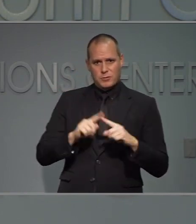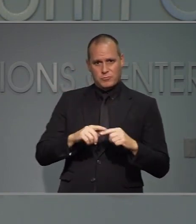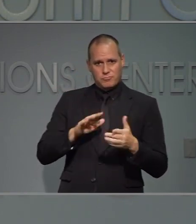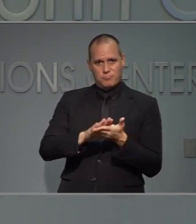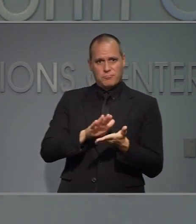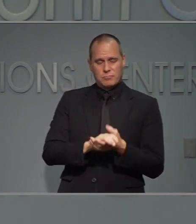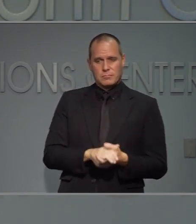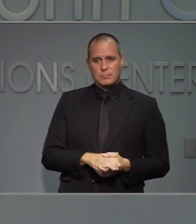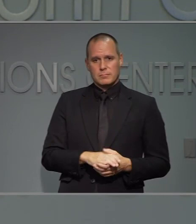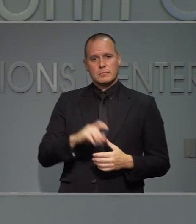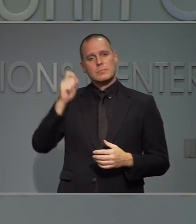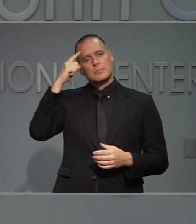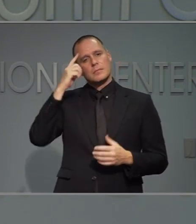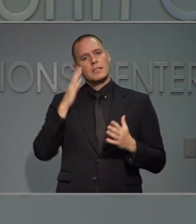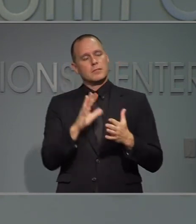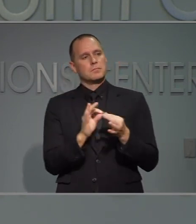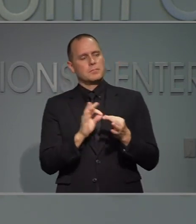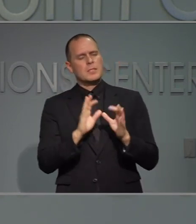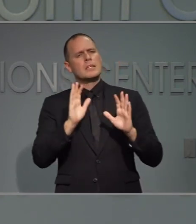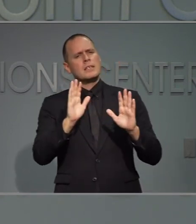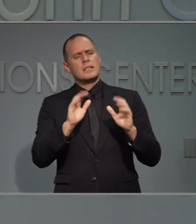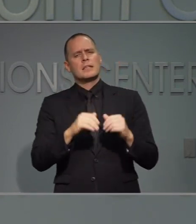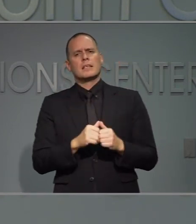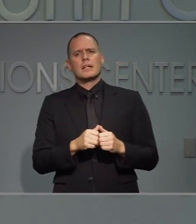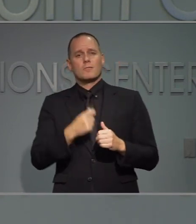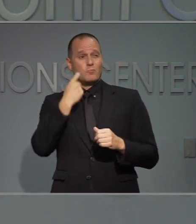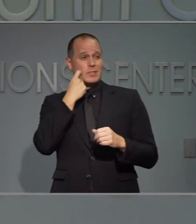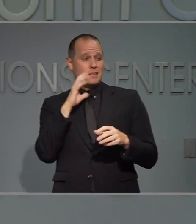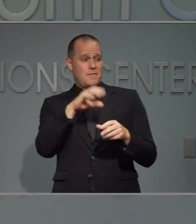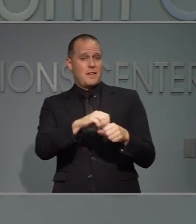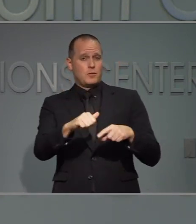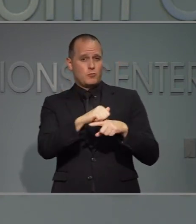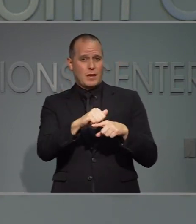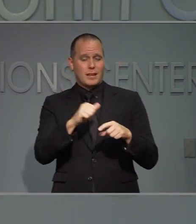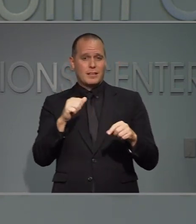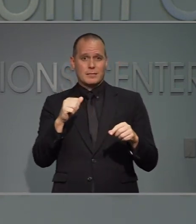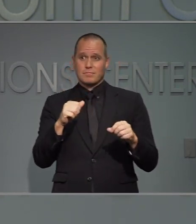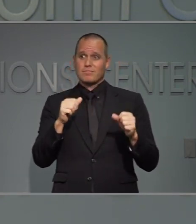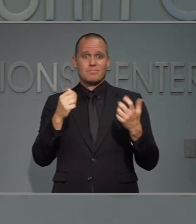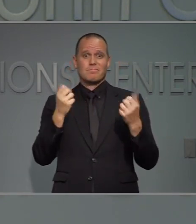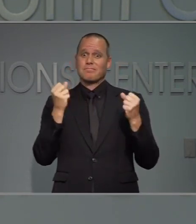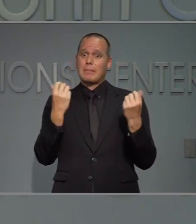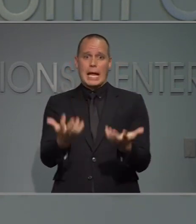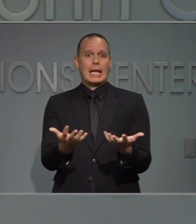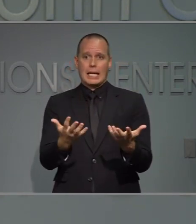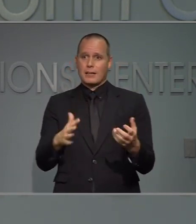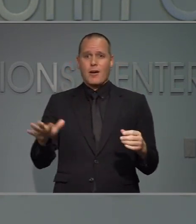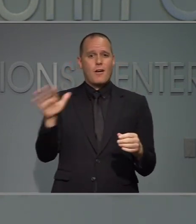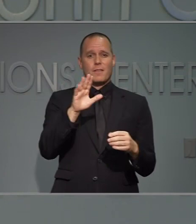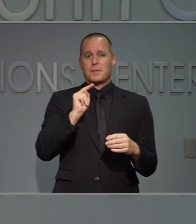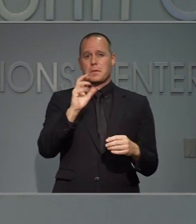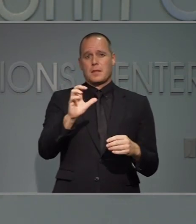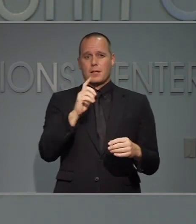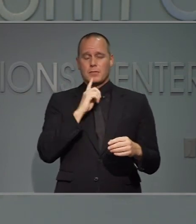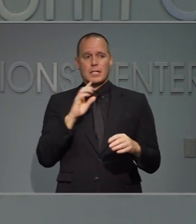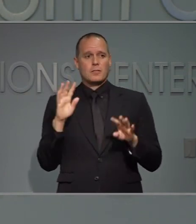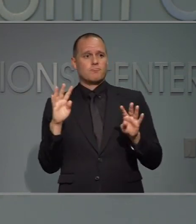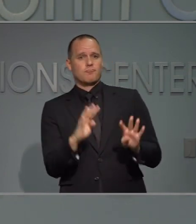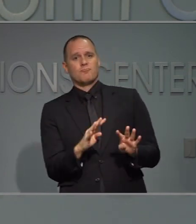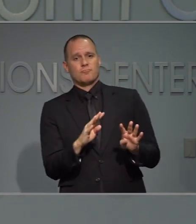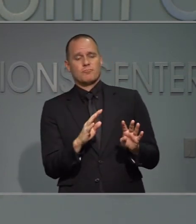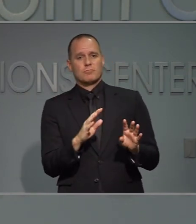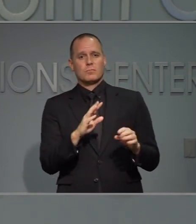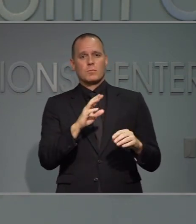en nuestro equipo está trabajando. Eh hemos participado en capacitación para maestros en todo el estado